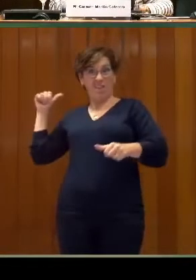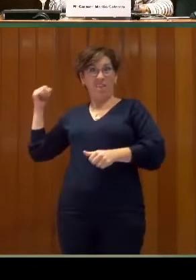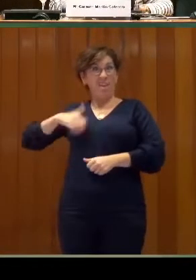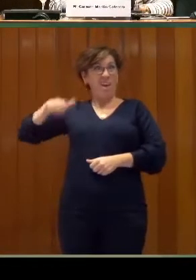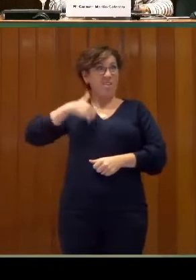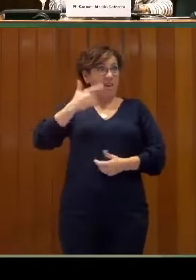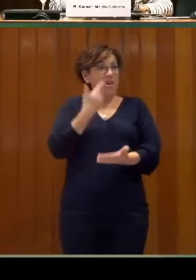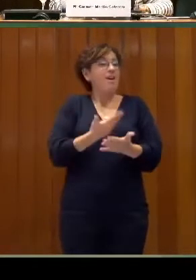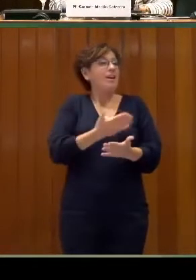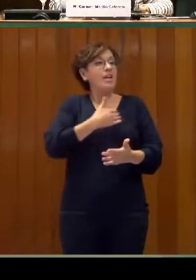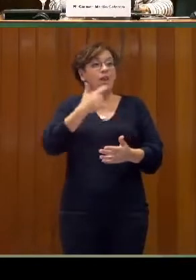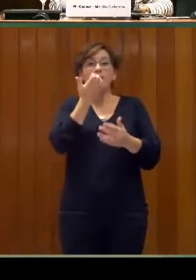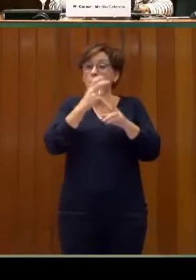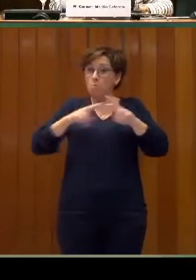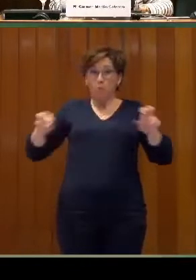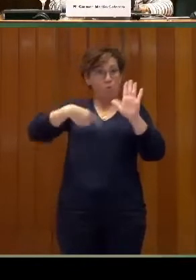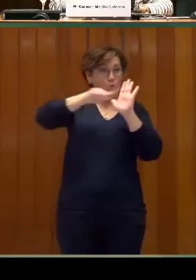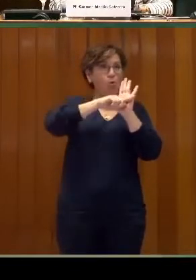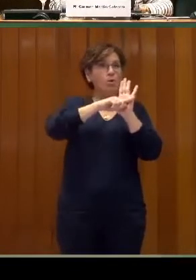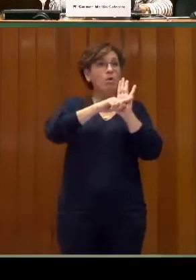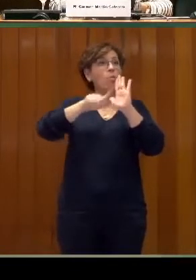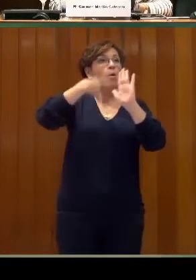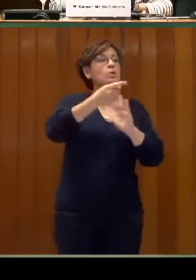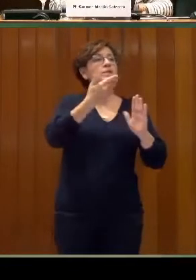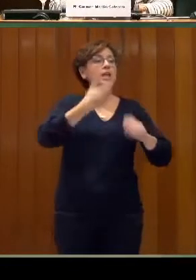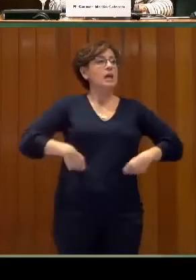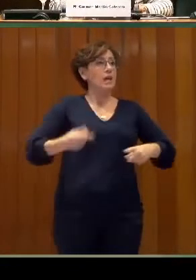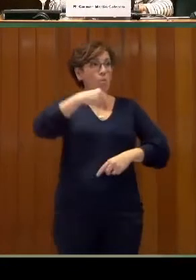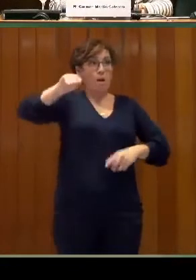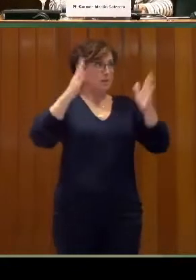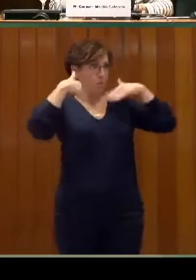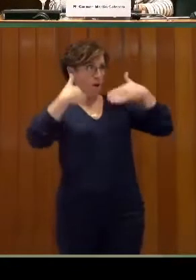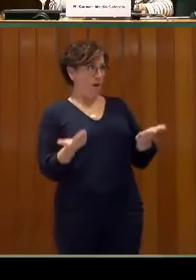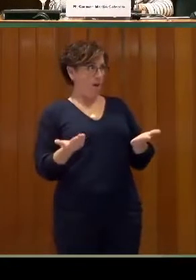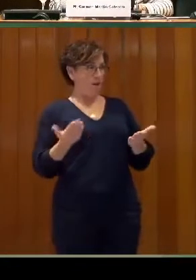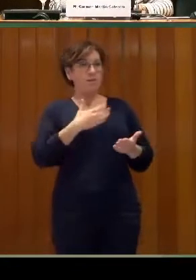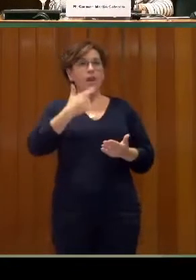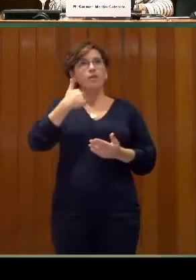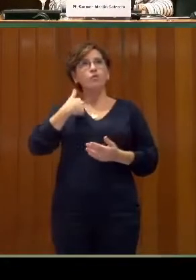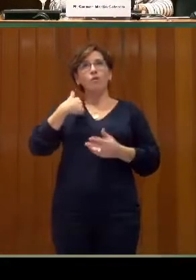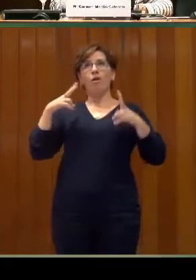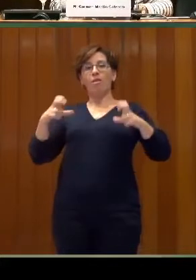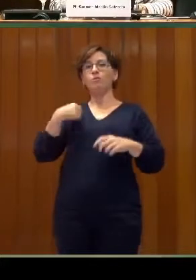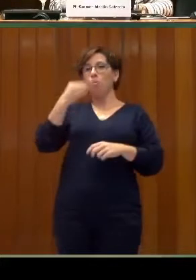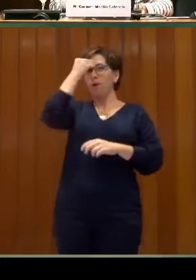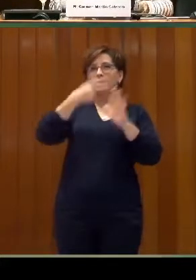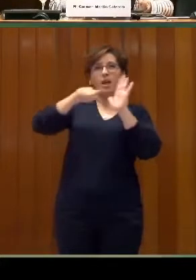coste añadido. sea, muchas veces es tan fácil como tenerlo sobre la mesa y haber pensado en ello.